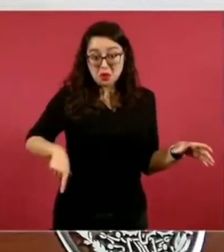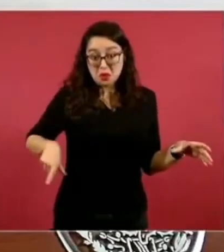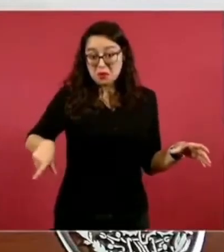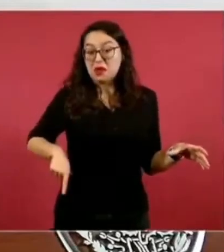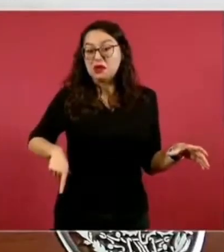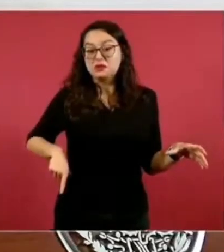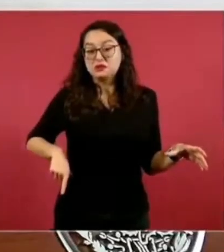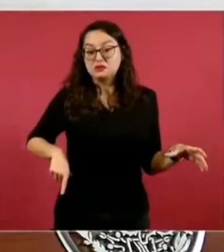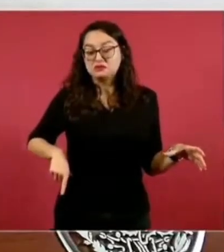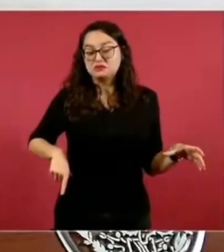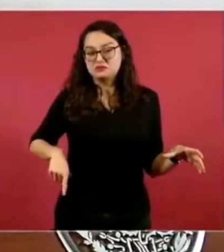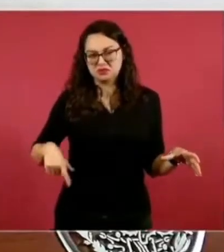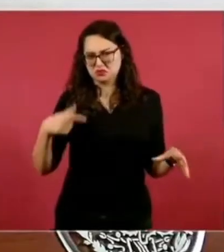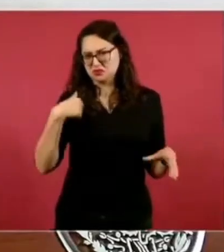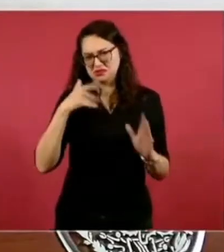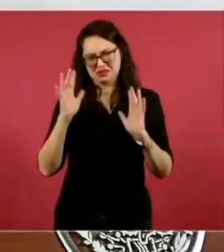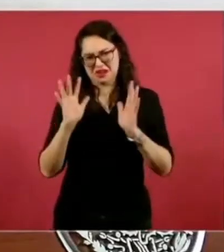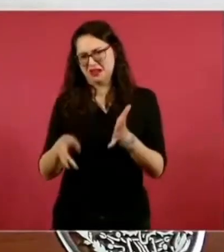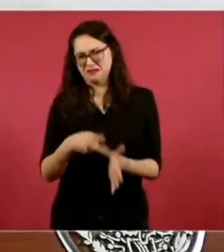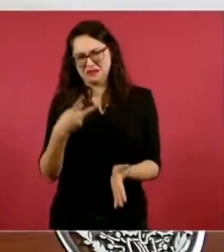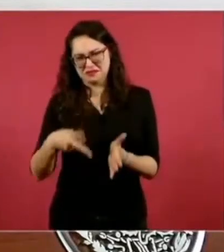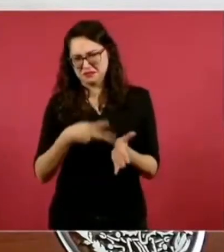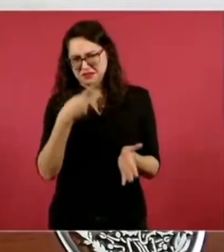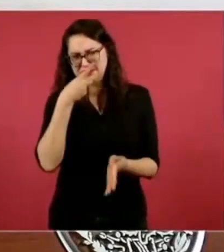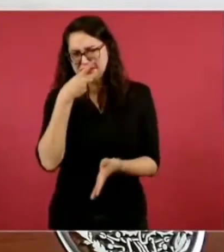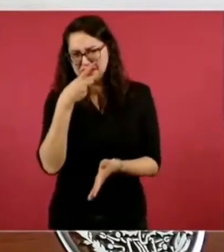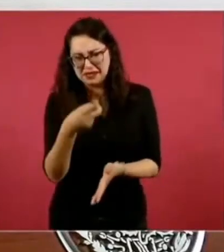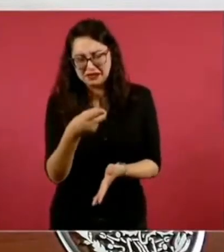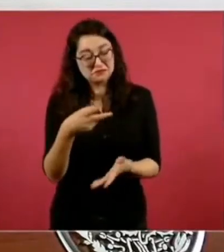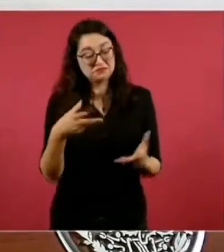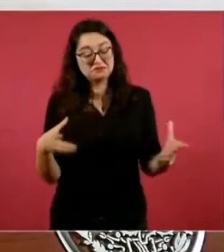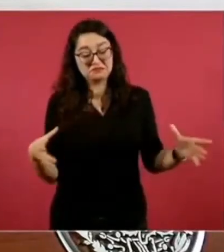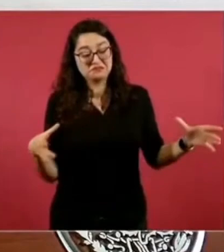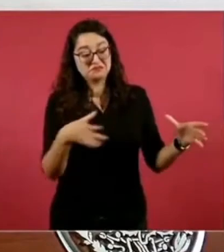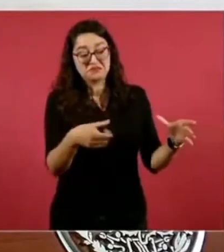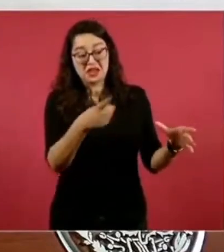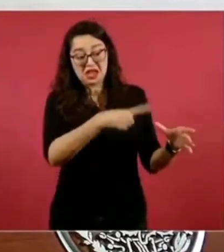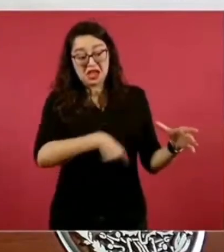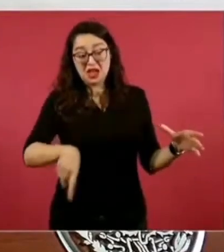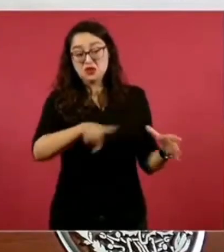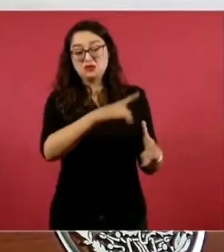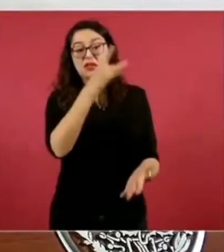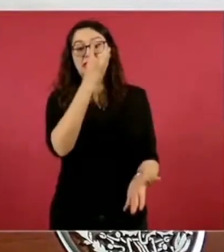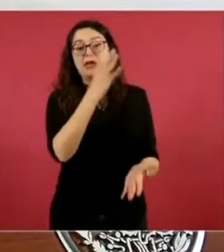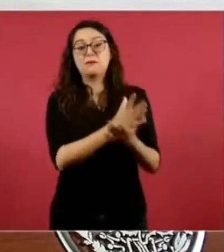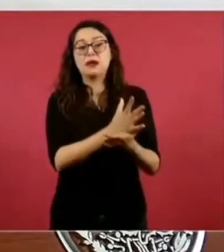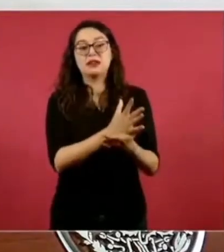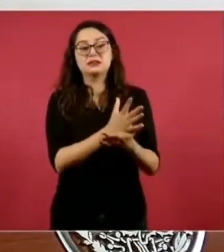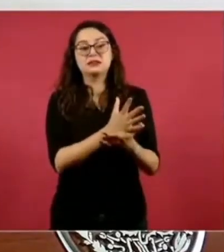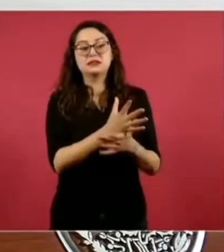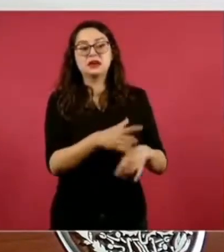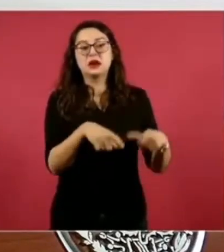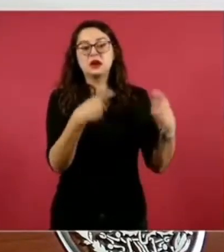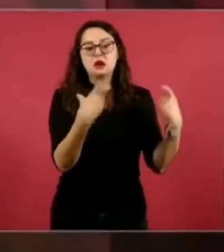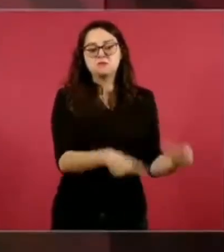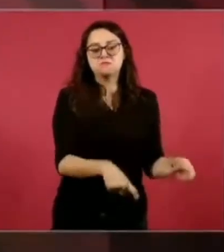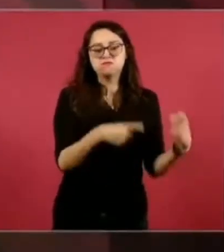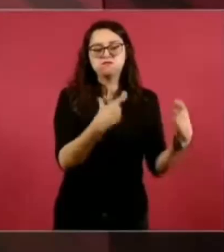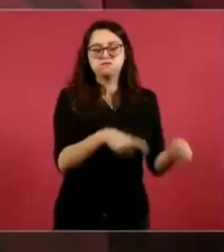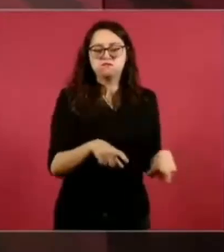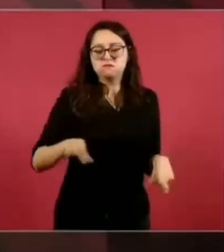estaba al servicio de una minoría, rapaz, estaba al servicio de los